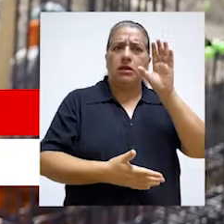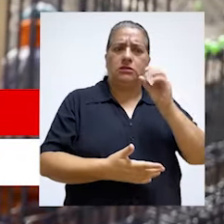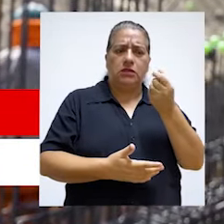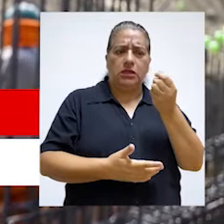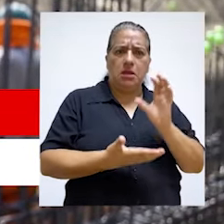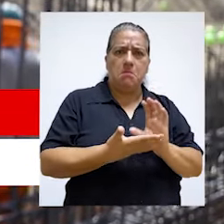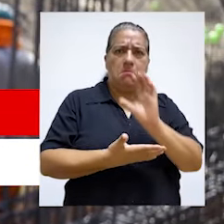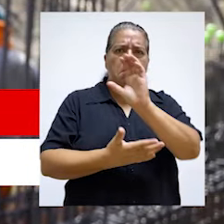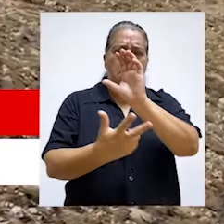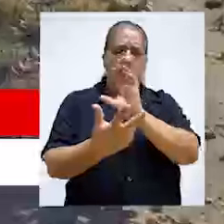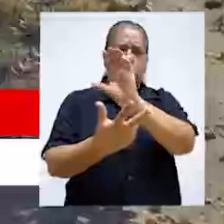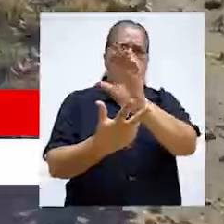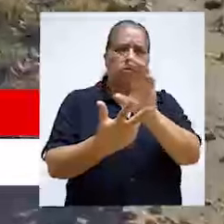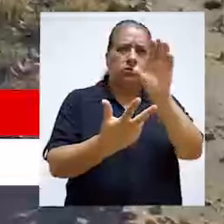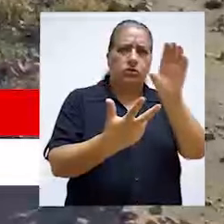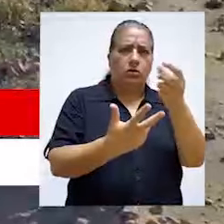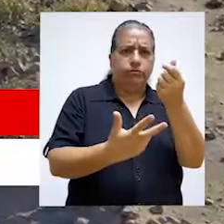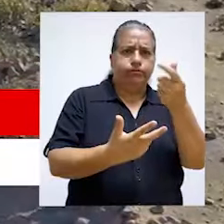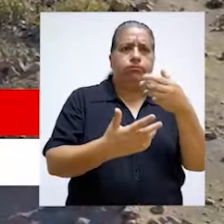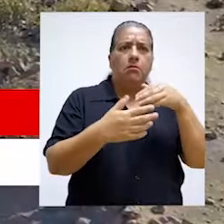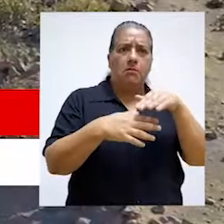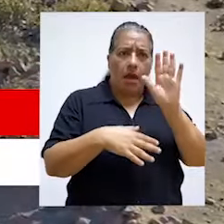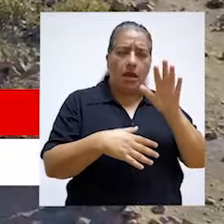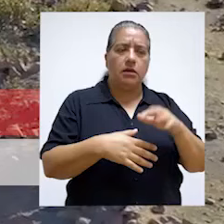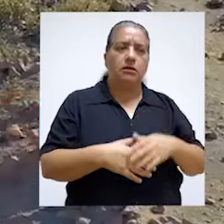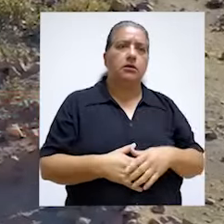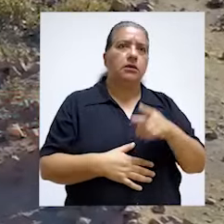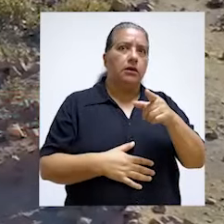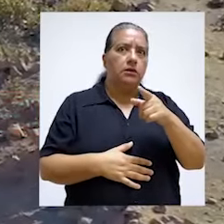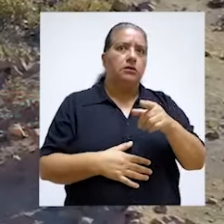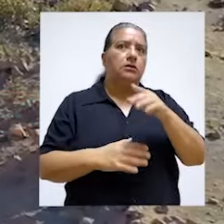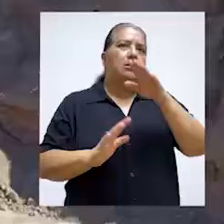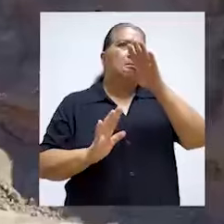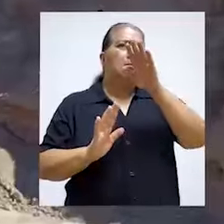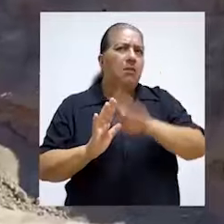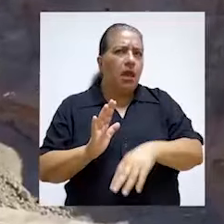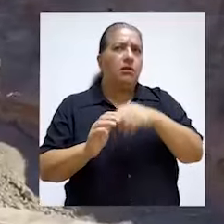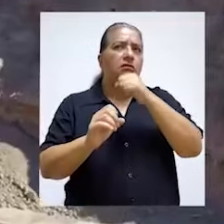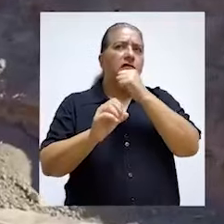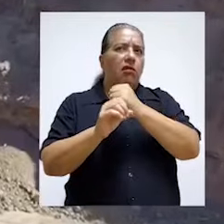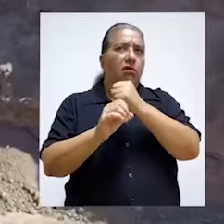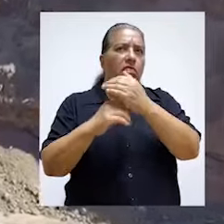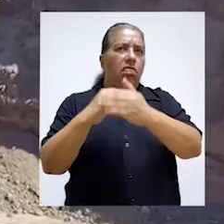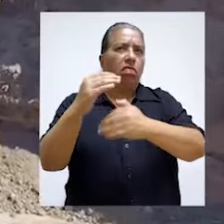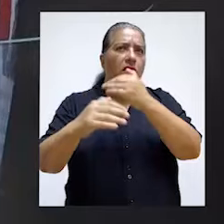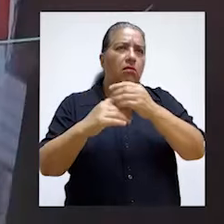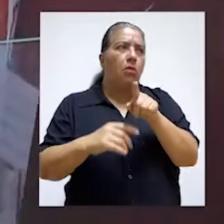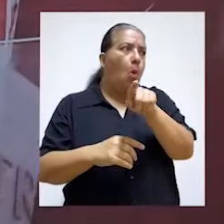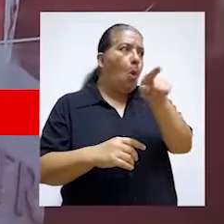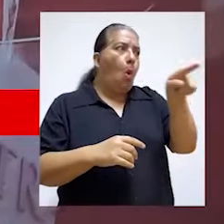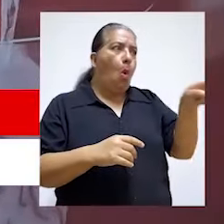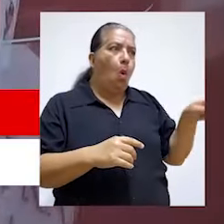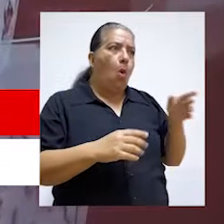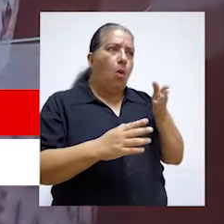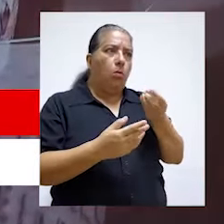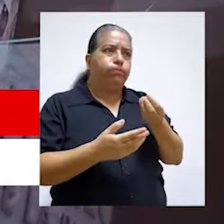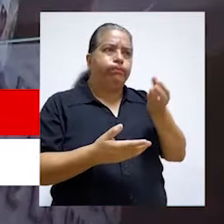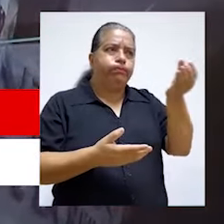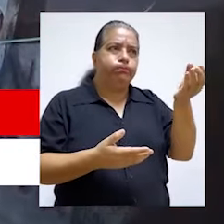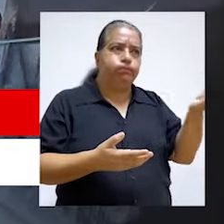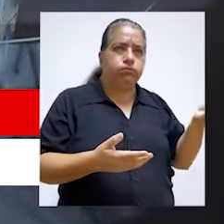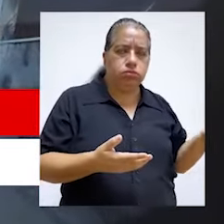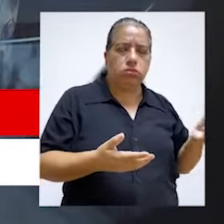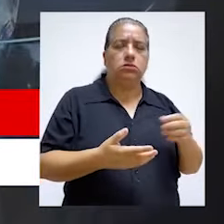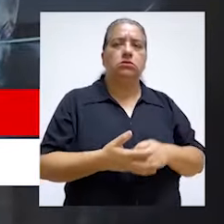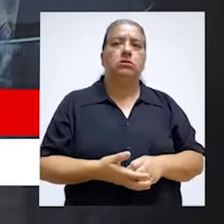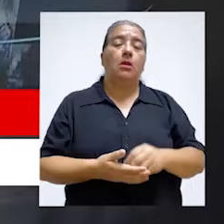26 a 27% de avance de ejecución financiera. decir, todavía le falta dos tercios para poder culminar la inversión y muchos de